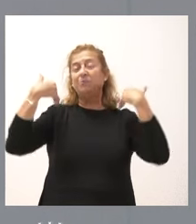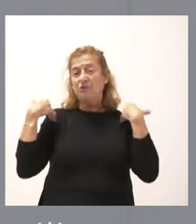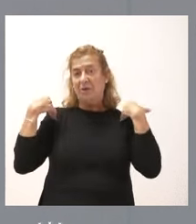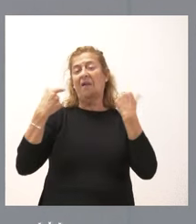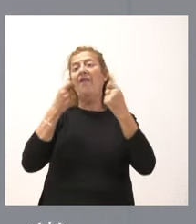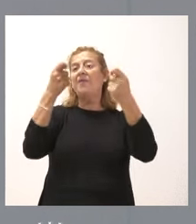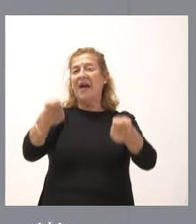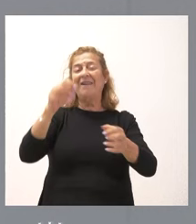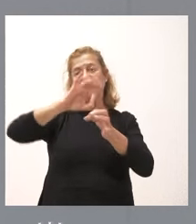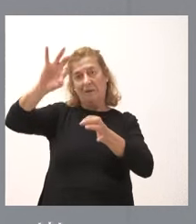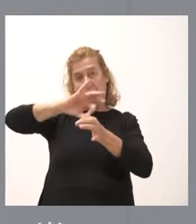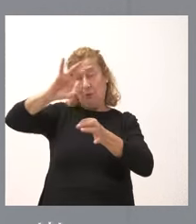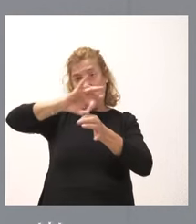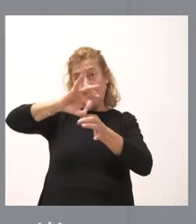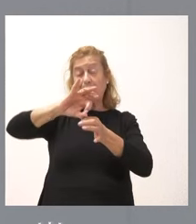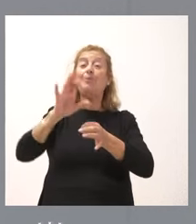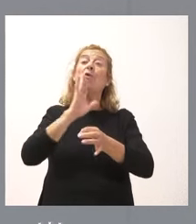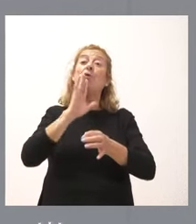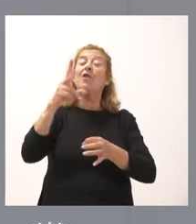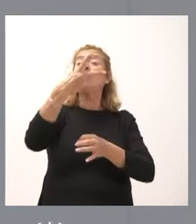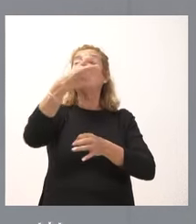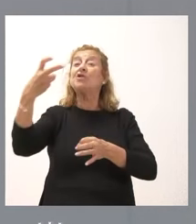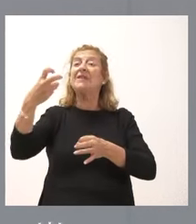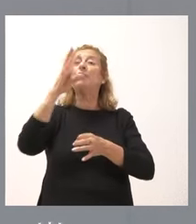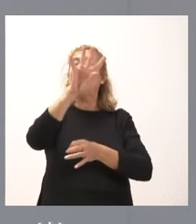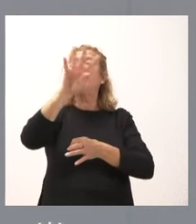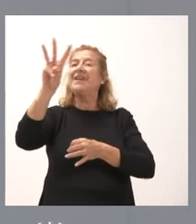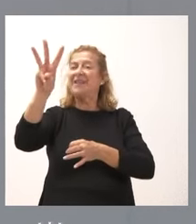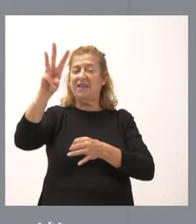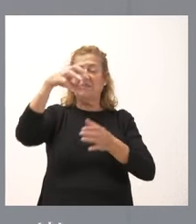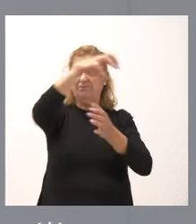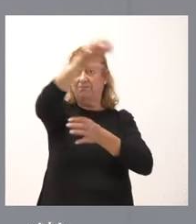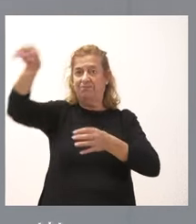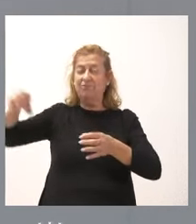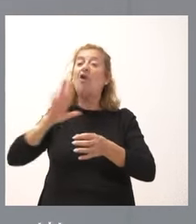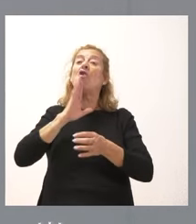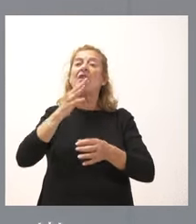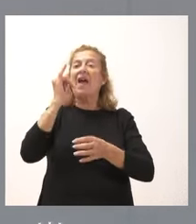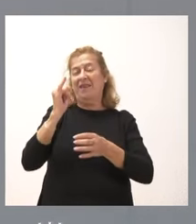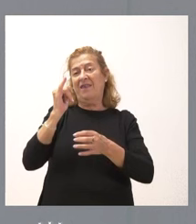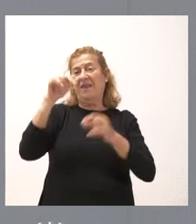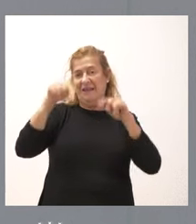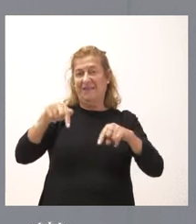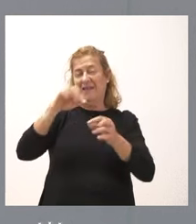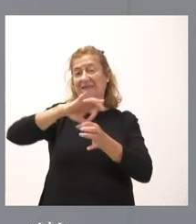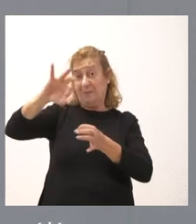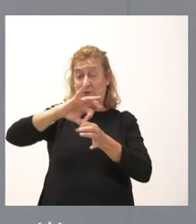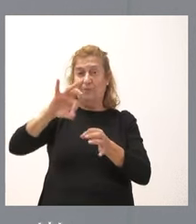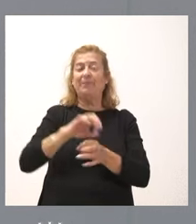prestación del servicio de las 243 concesiones en las que está dividido este servicio.